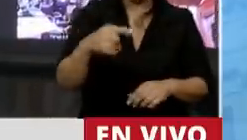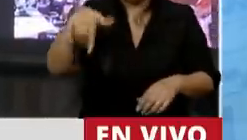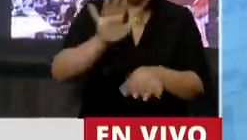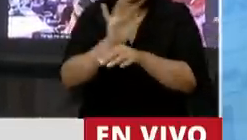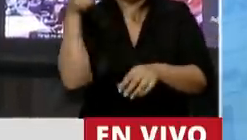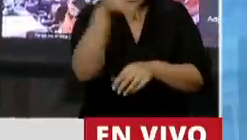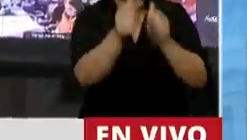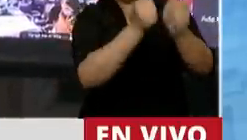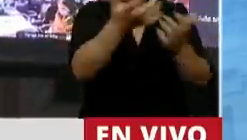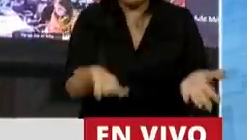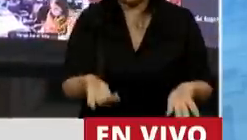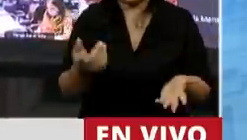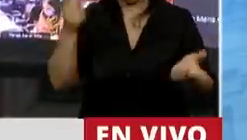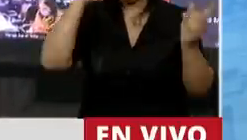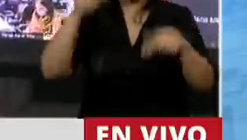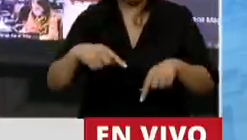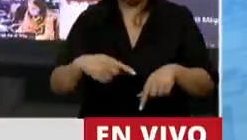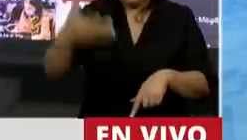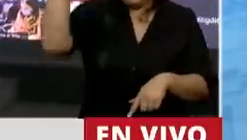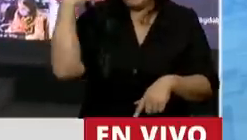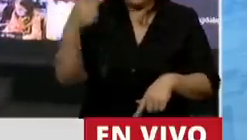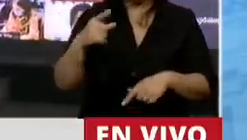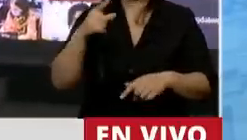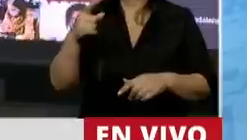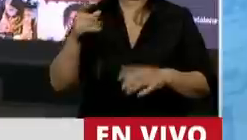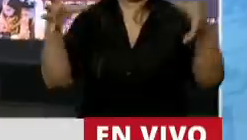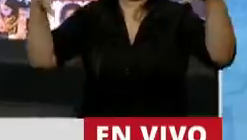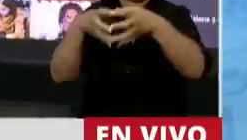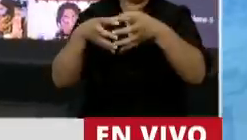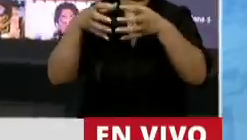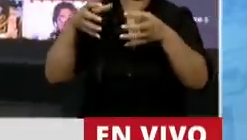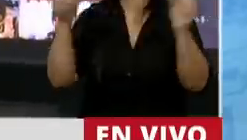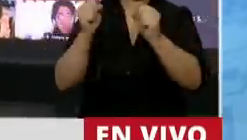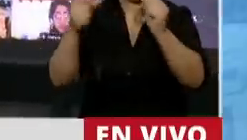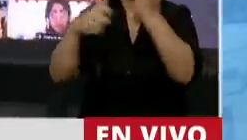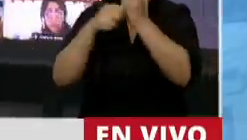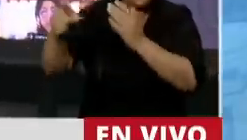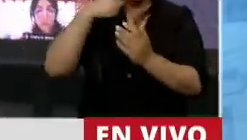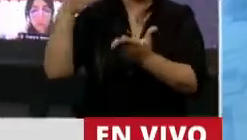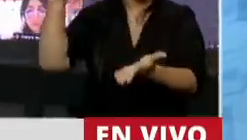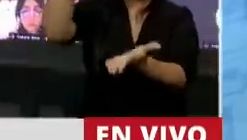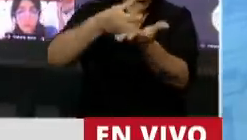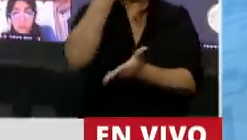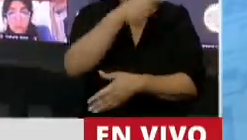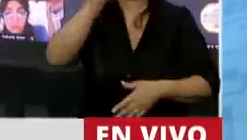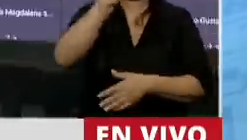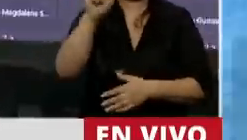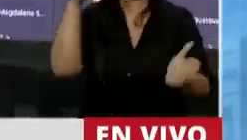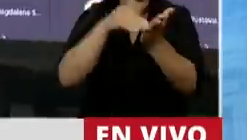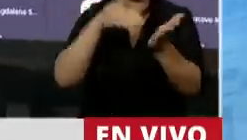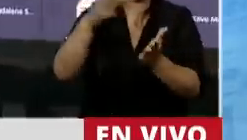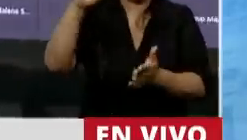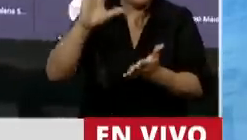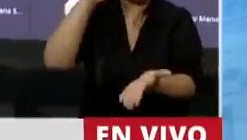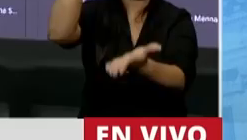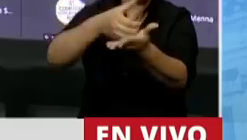antiempresa. Qué casualidad. Ayer la Cámara Frigorífica de la Argentina decidió invertir 130 millones de